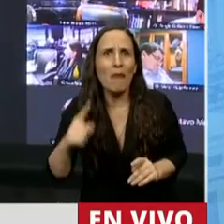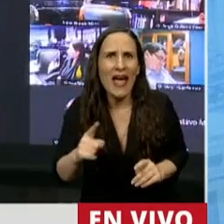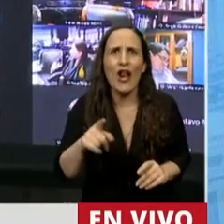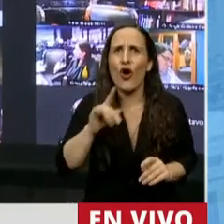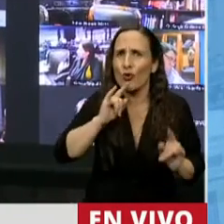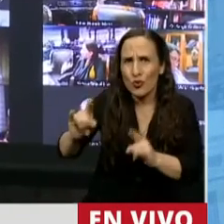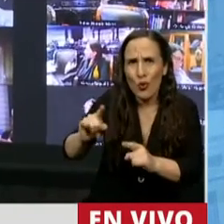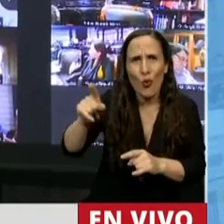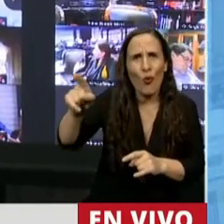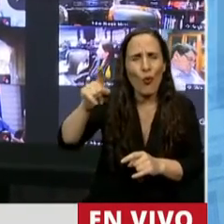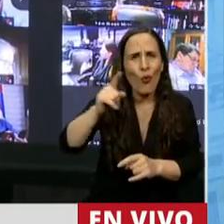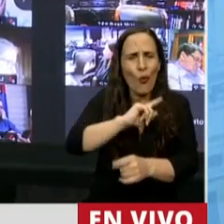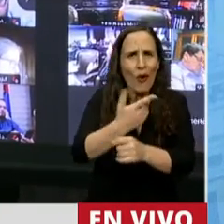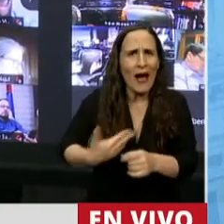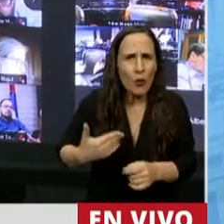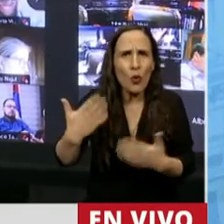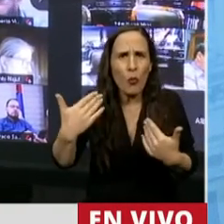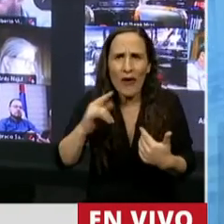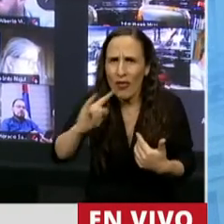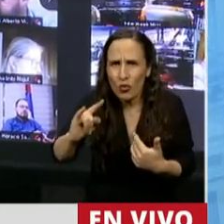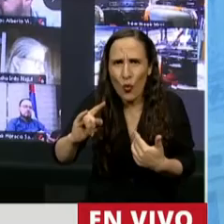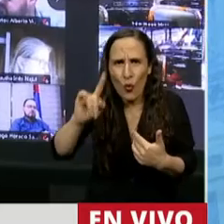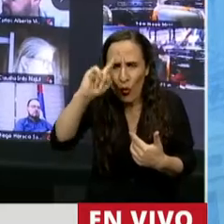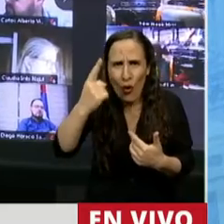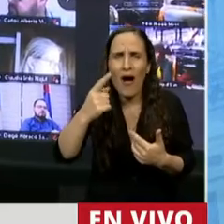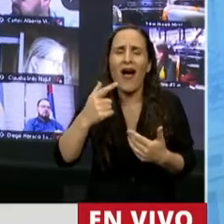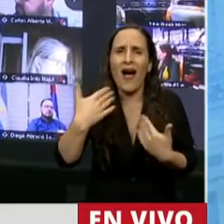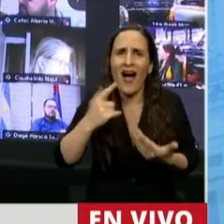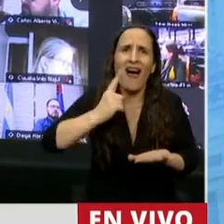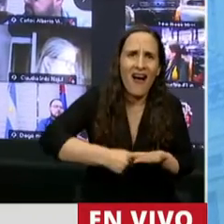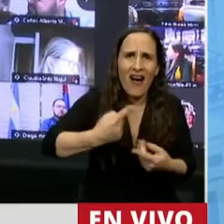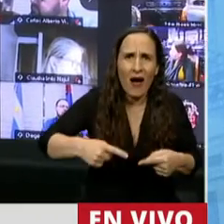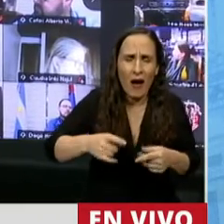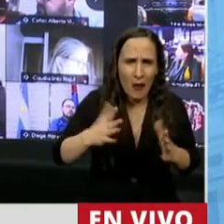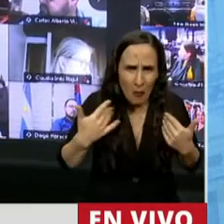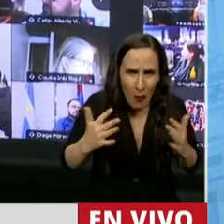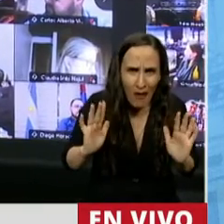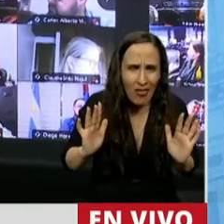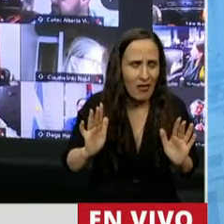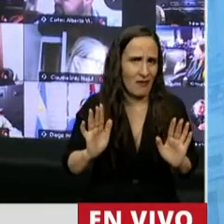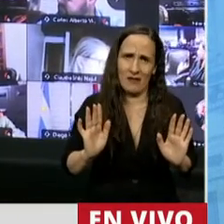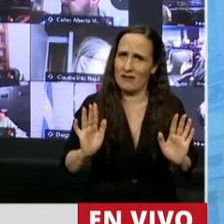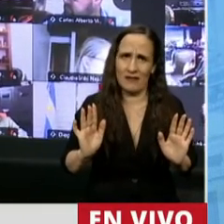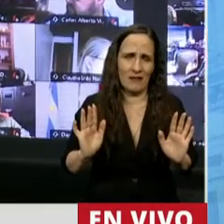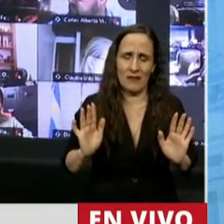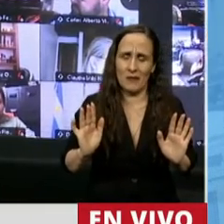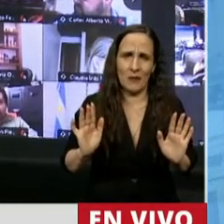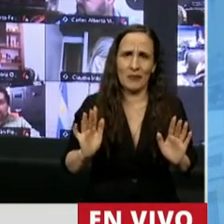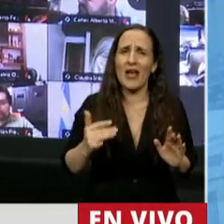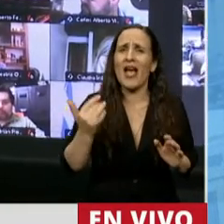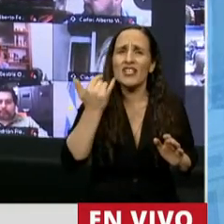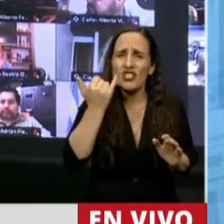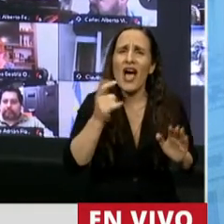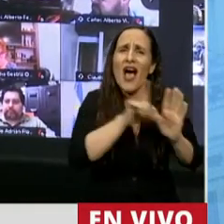el Ejecutivo se delegue a sí mismo facultades legislativas del Congreso. Y hay reiterada